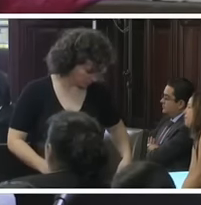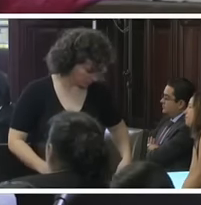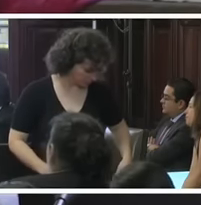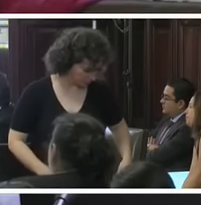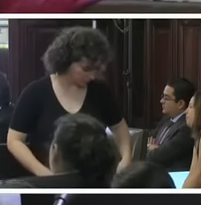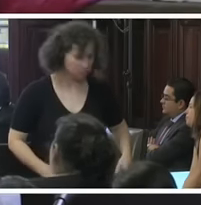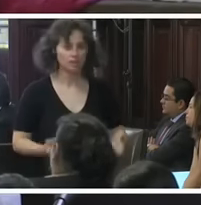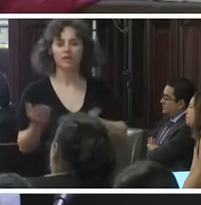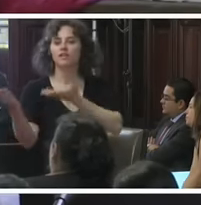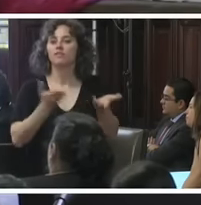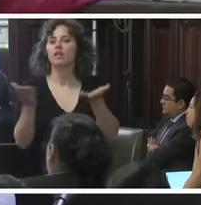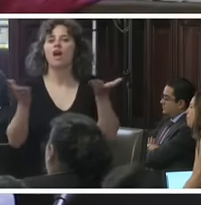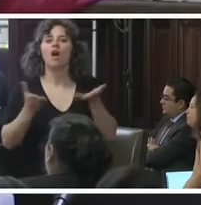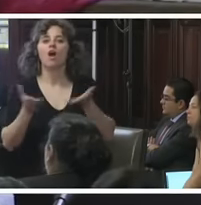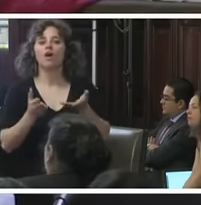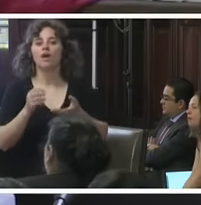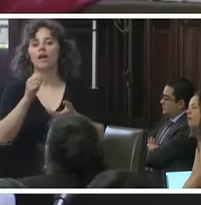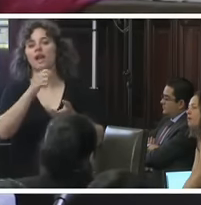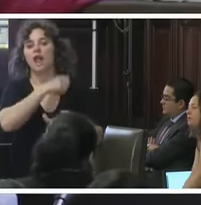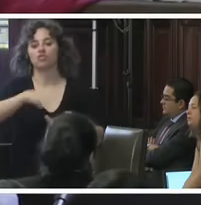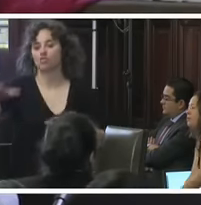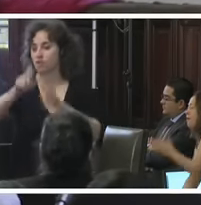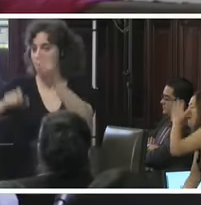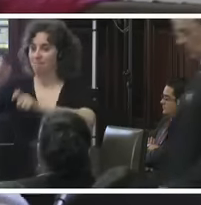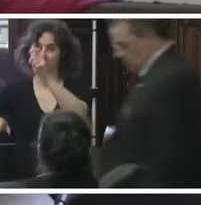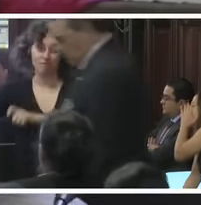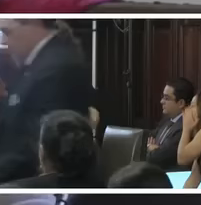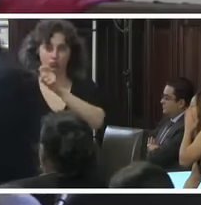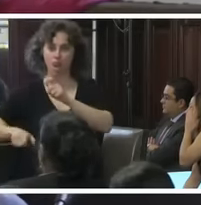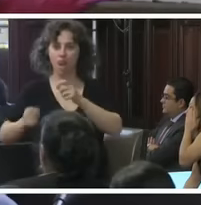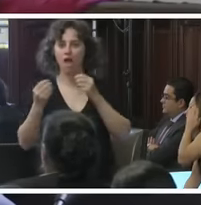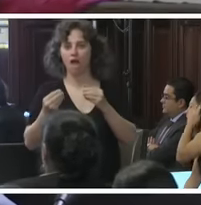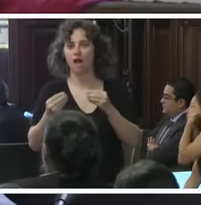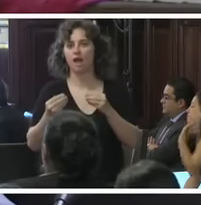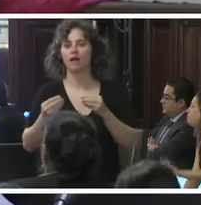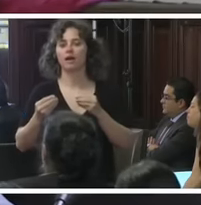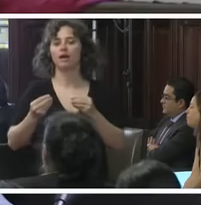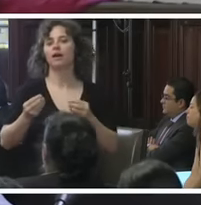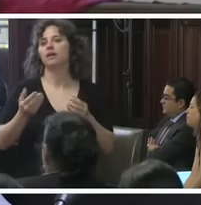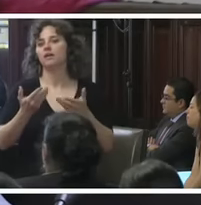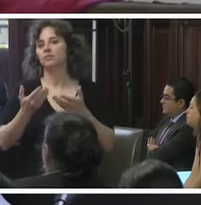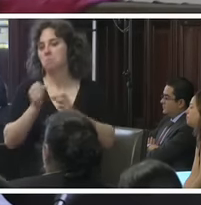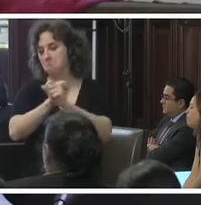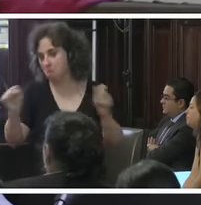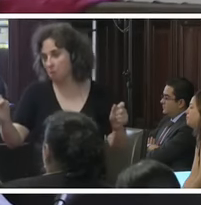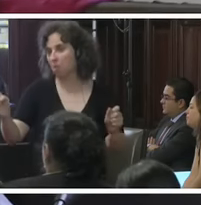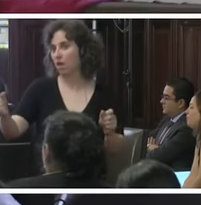Invito ahora a la sociedad civil a dirigirse